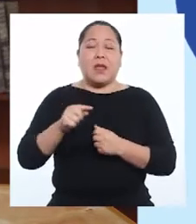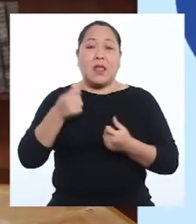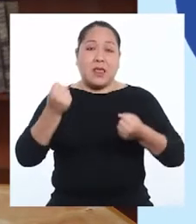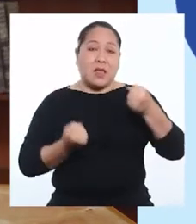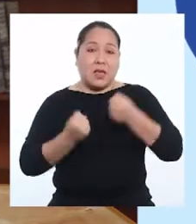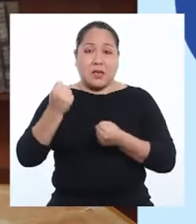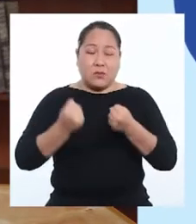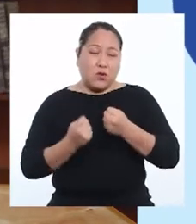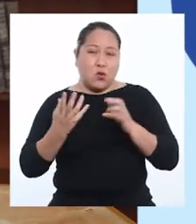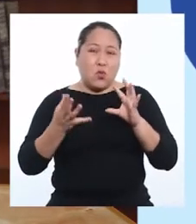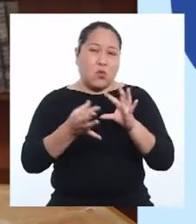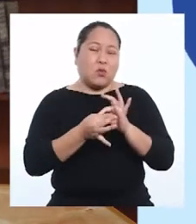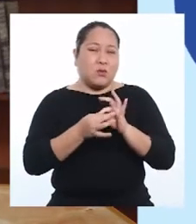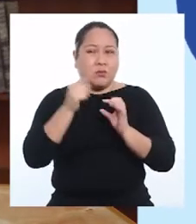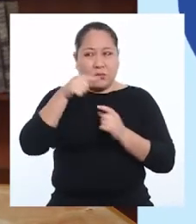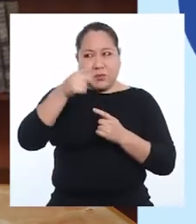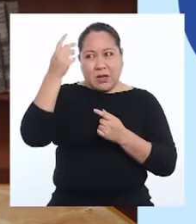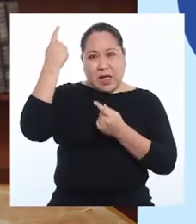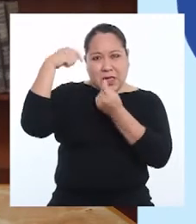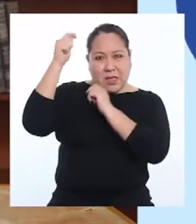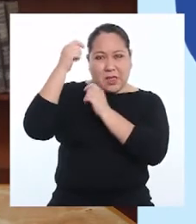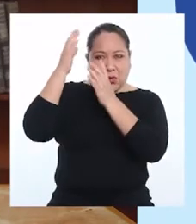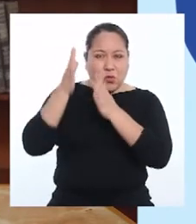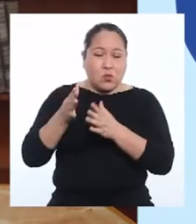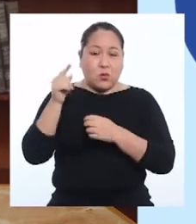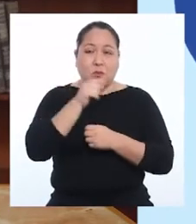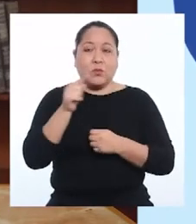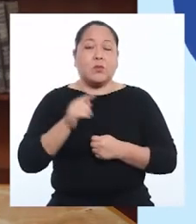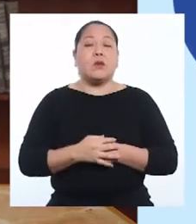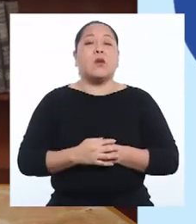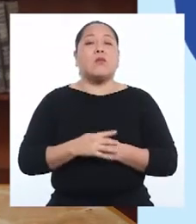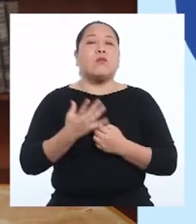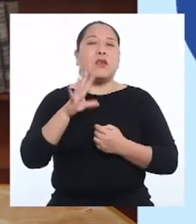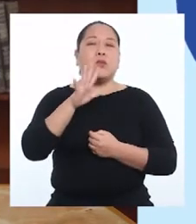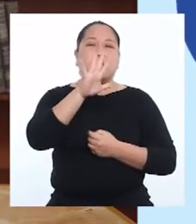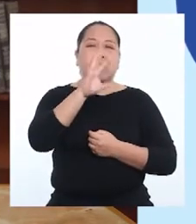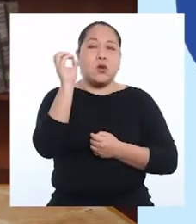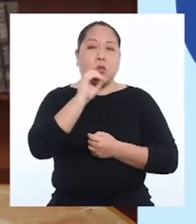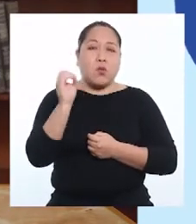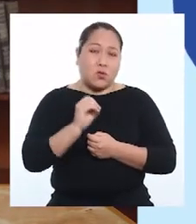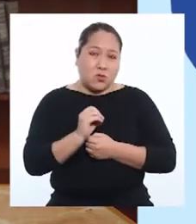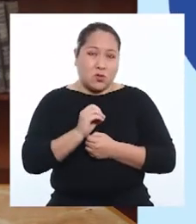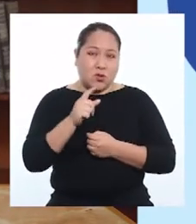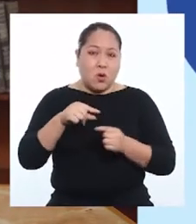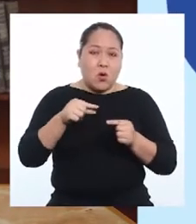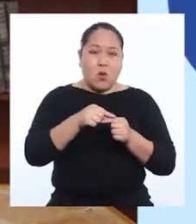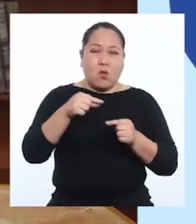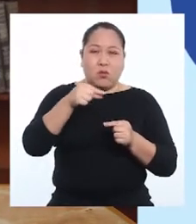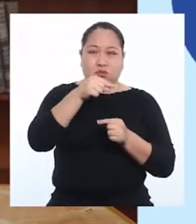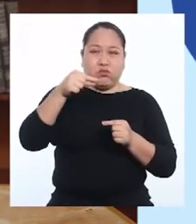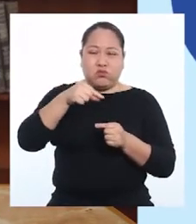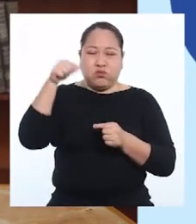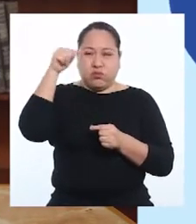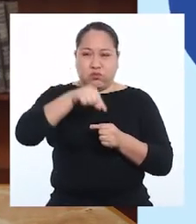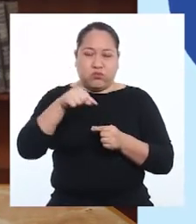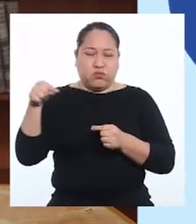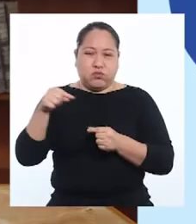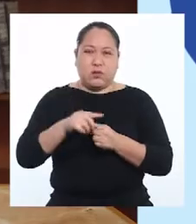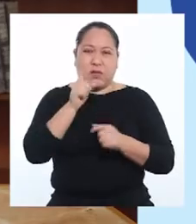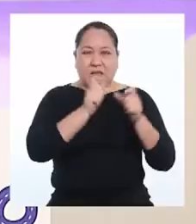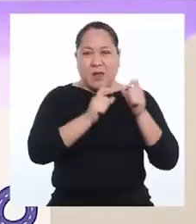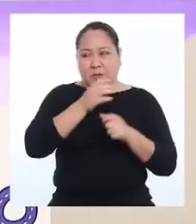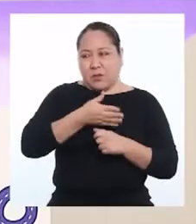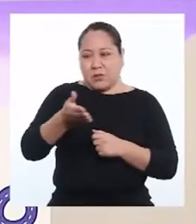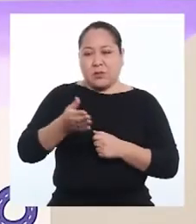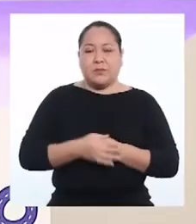relacionado con el turismo constituyen el 5% de las emisiones antropogénicas.